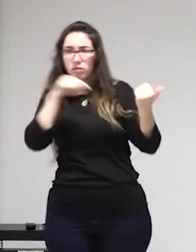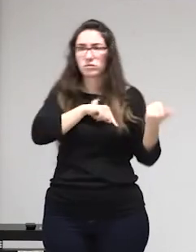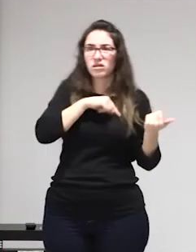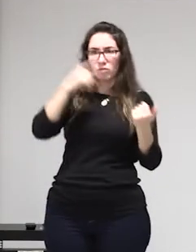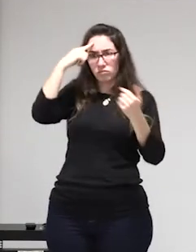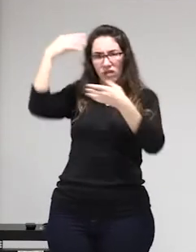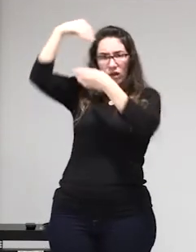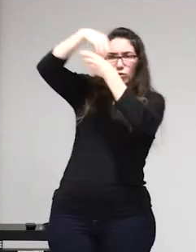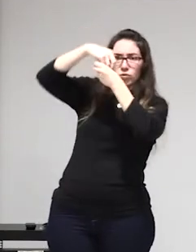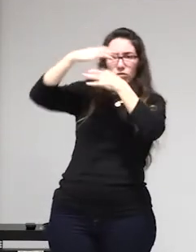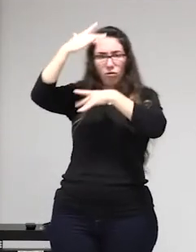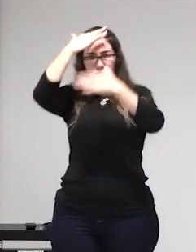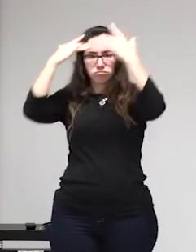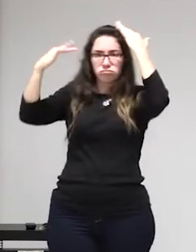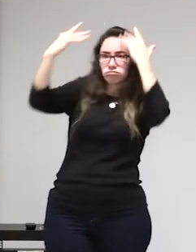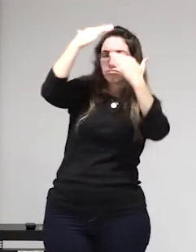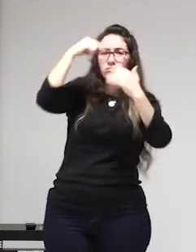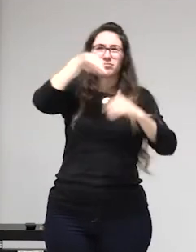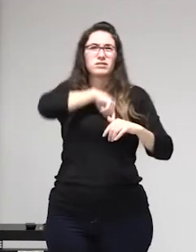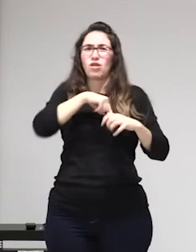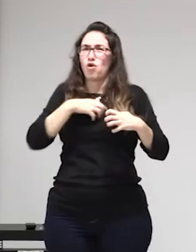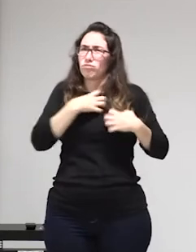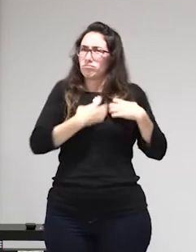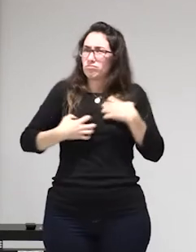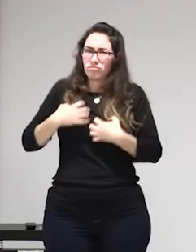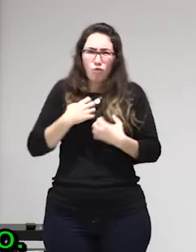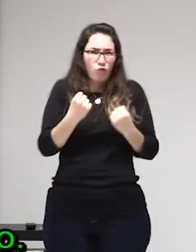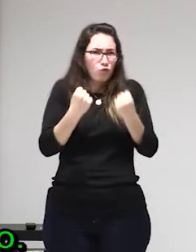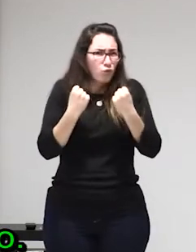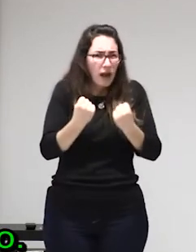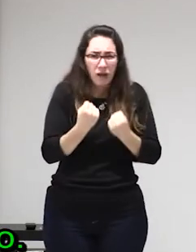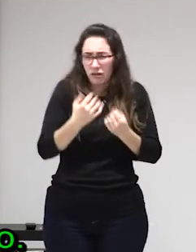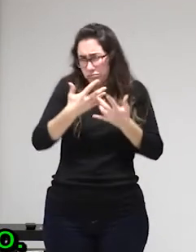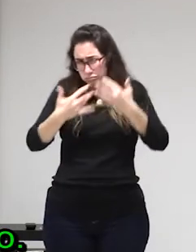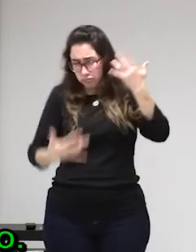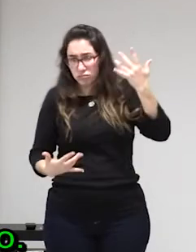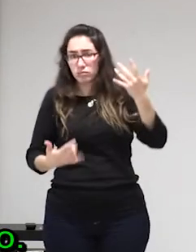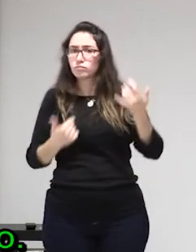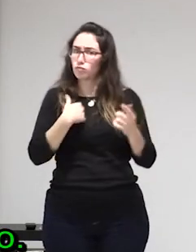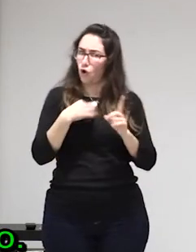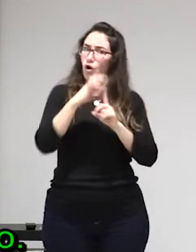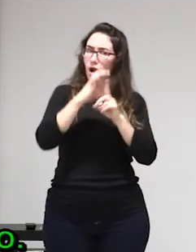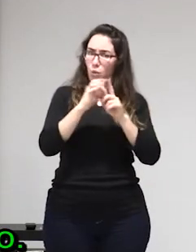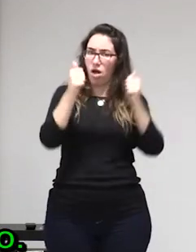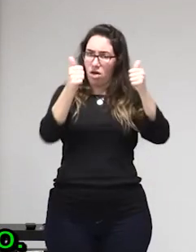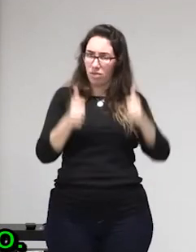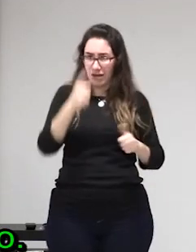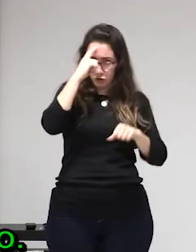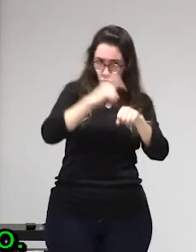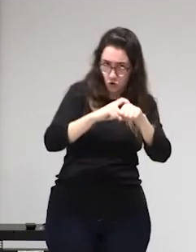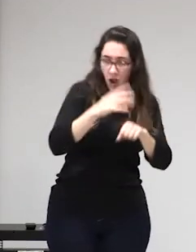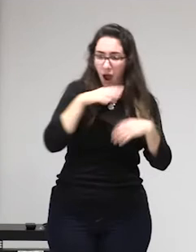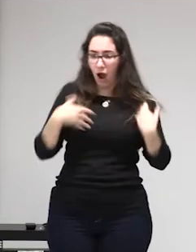es la evitación de los recuerdos y pensamientos relacionados con el hecho que originó ese trastorno de estrés